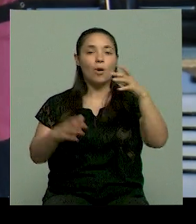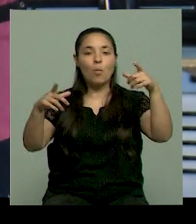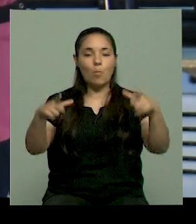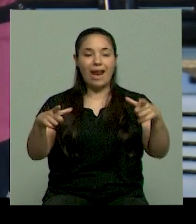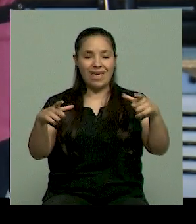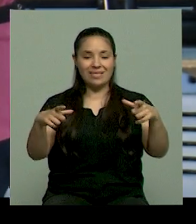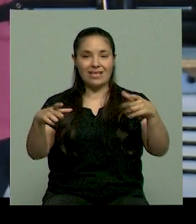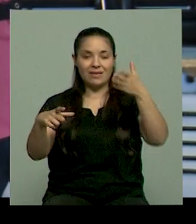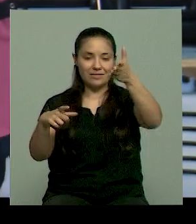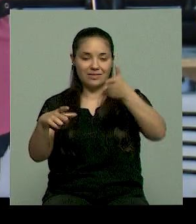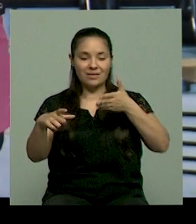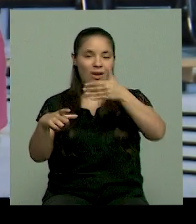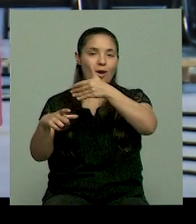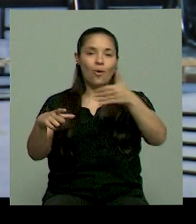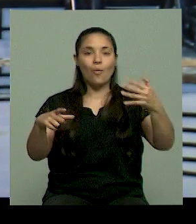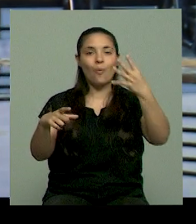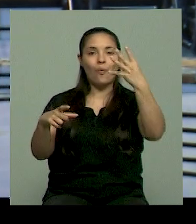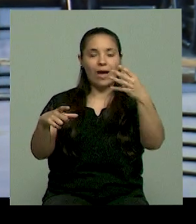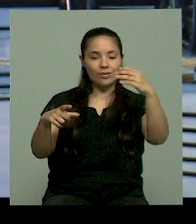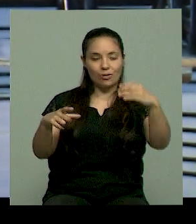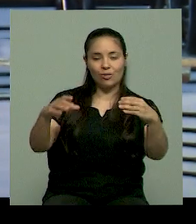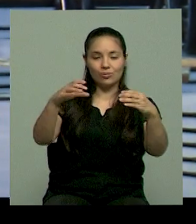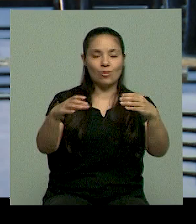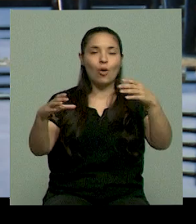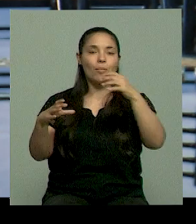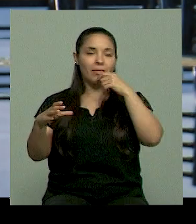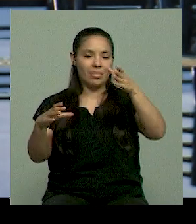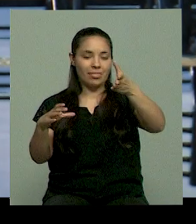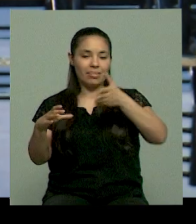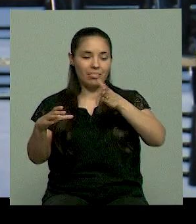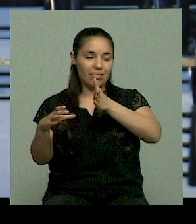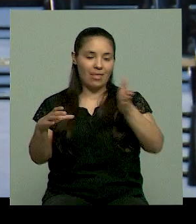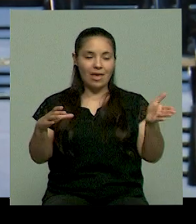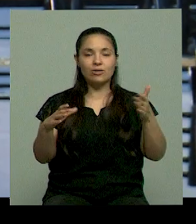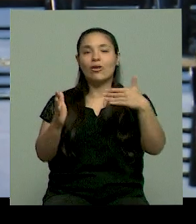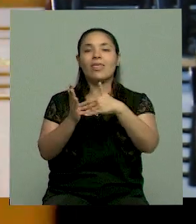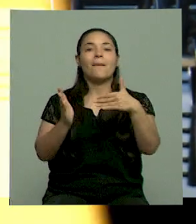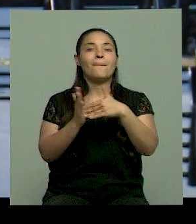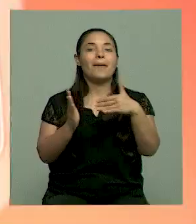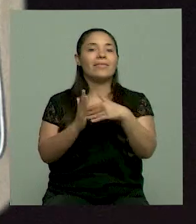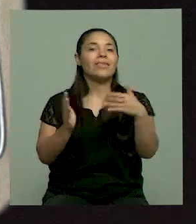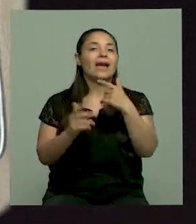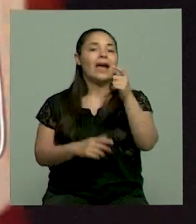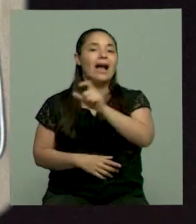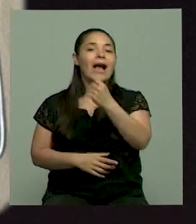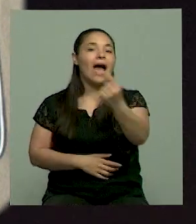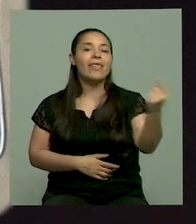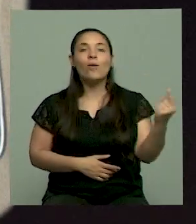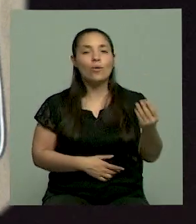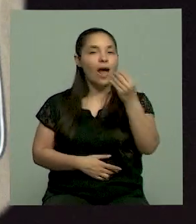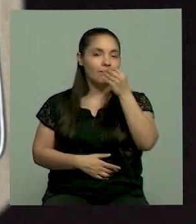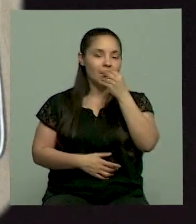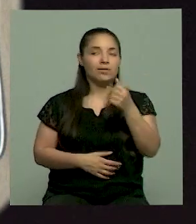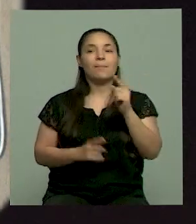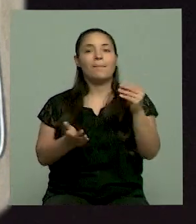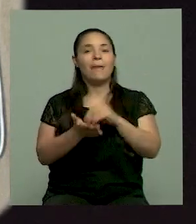en cuartos o en mitades, en tercios, que depende de la necesidad de cada individuo y entonces seguro tienen el agregado